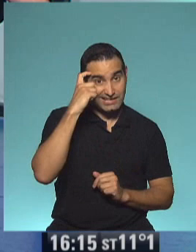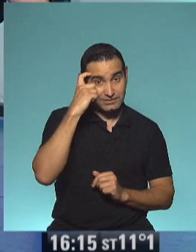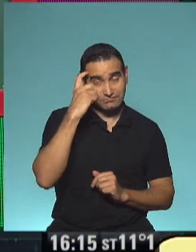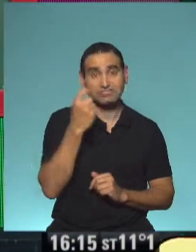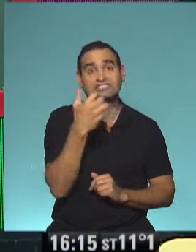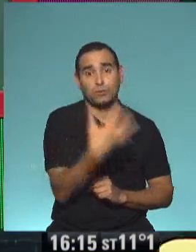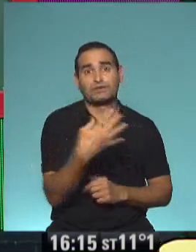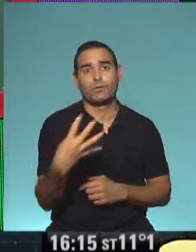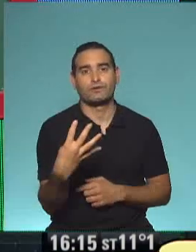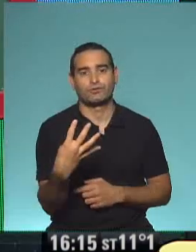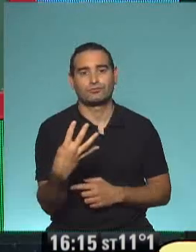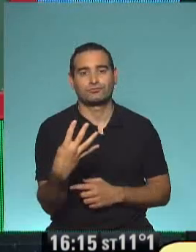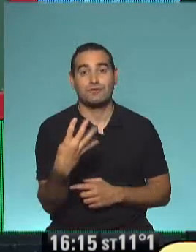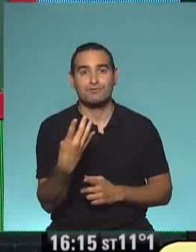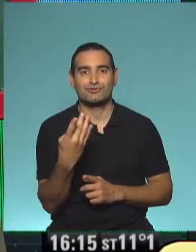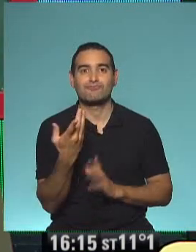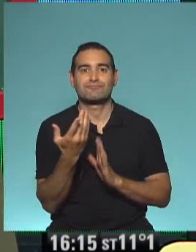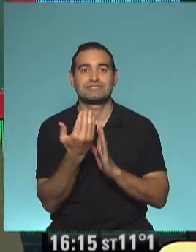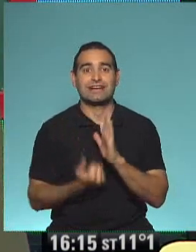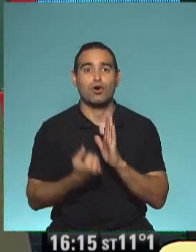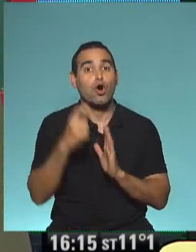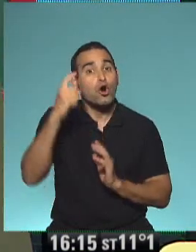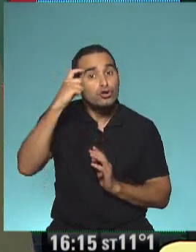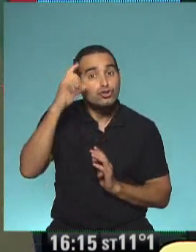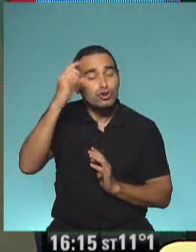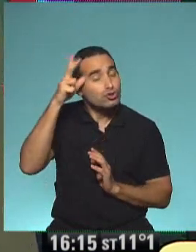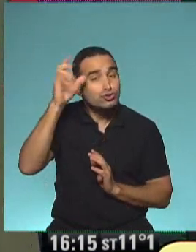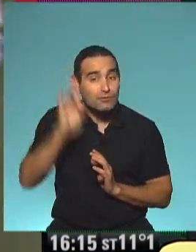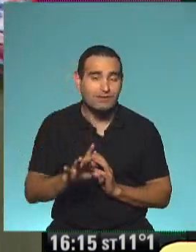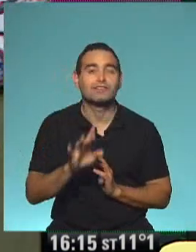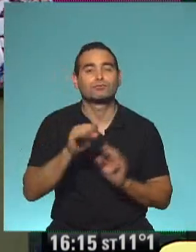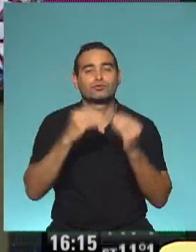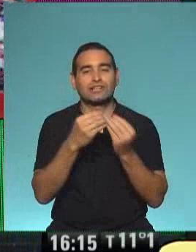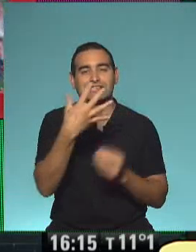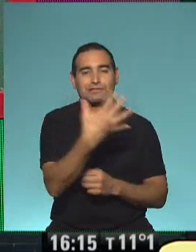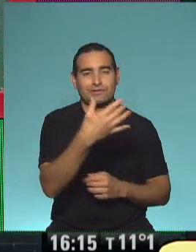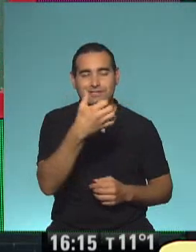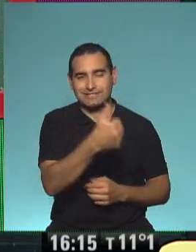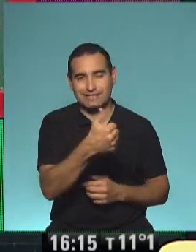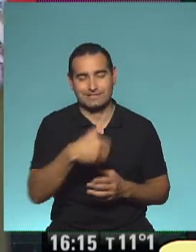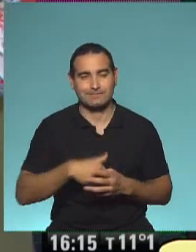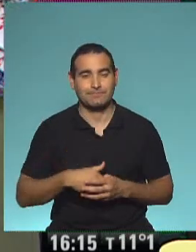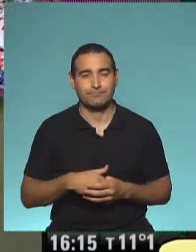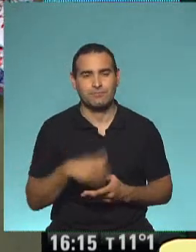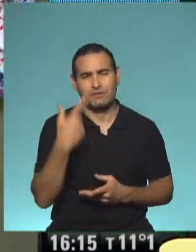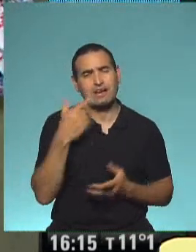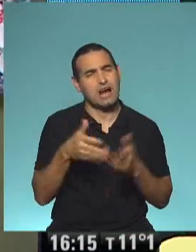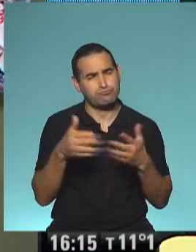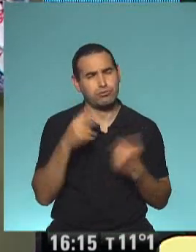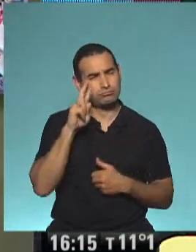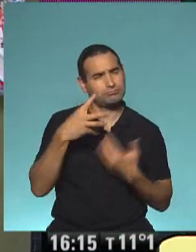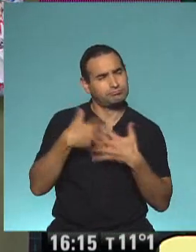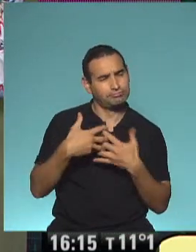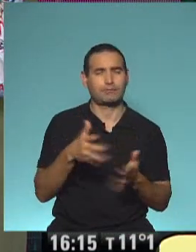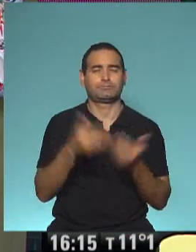54. Pero como le saco 8 nada más, llego a 56. Ahí hasta puedo hacer el cálculo rápidamente para